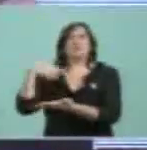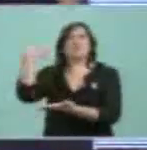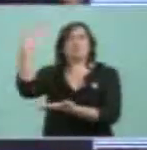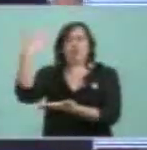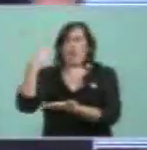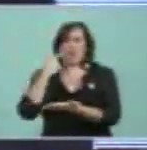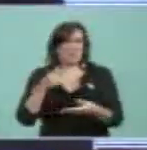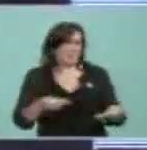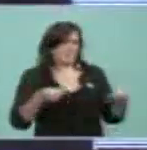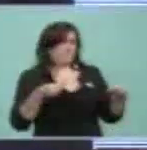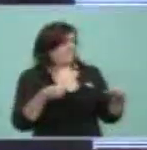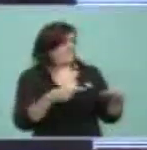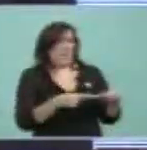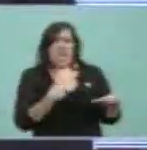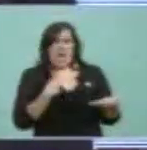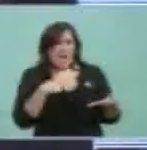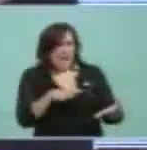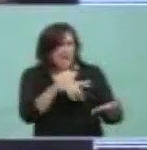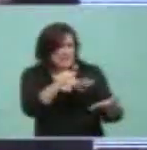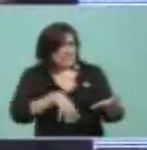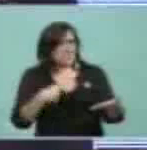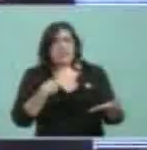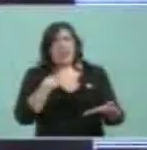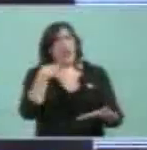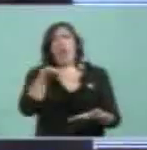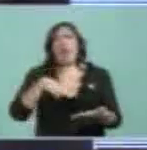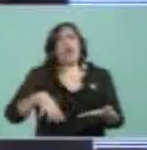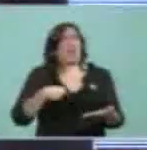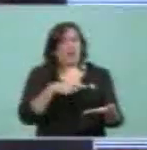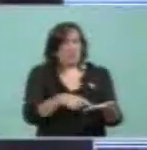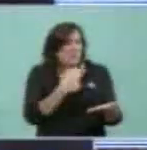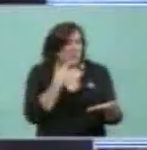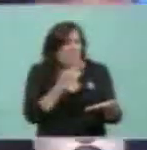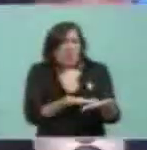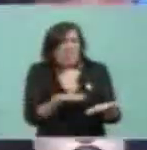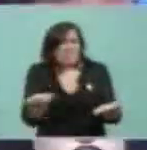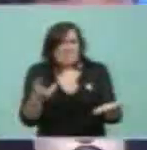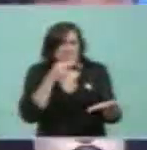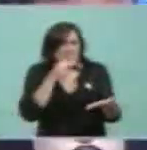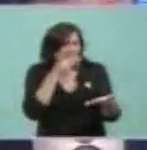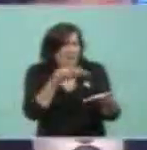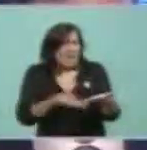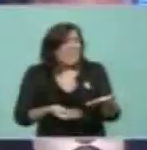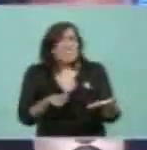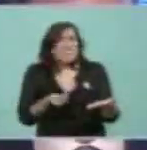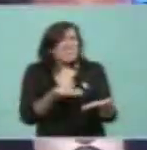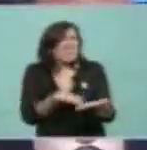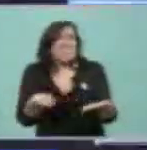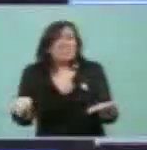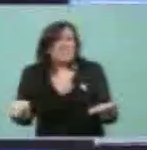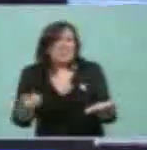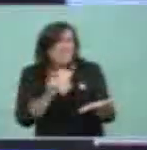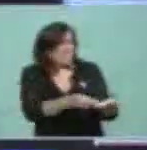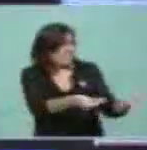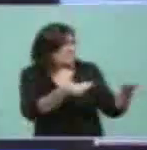una porquería, yo no lo leo, no dice nada, ¿qué es esto?